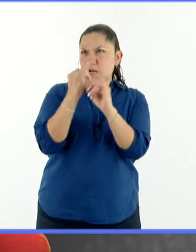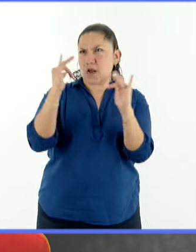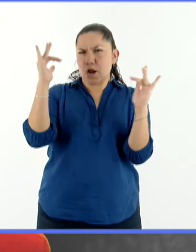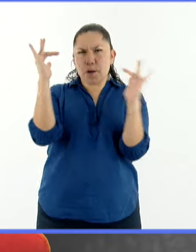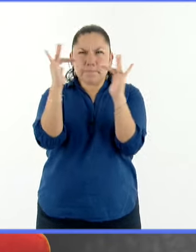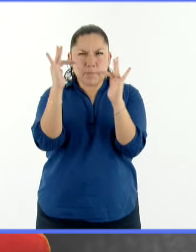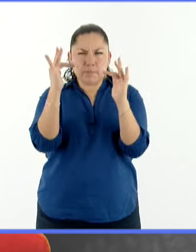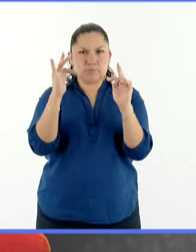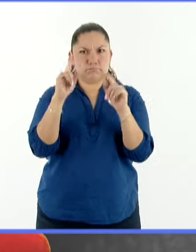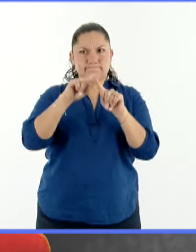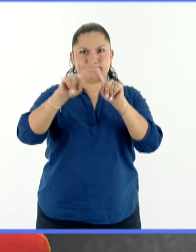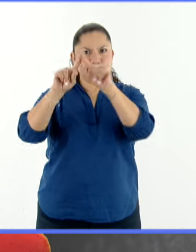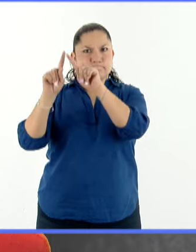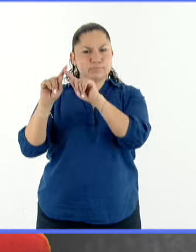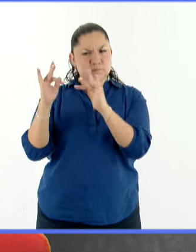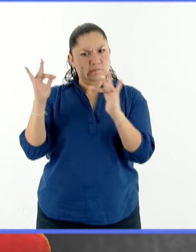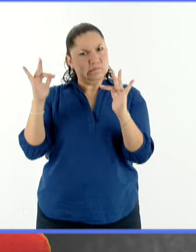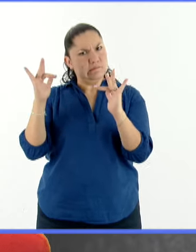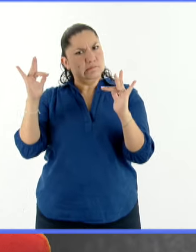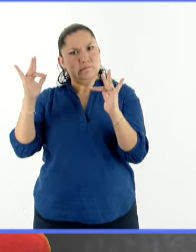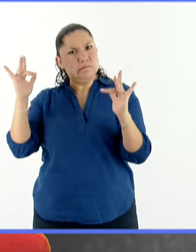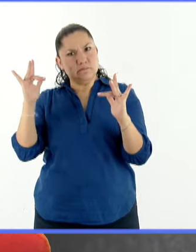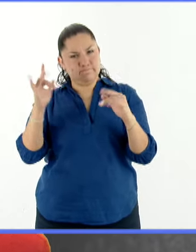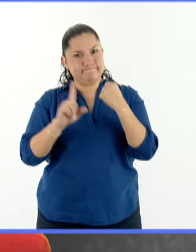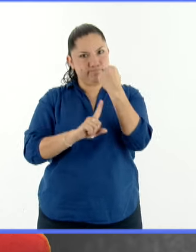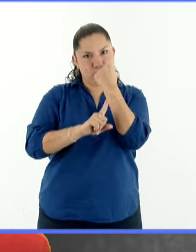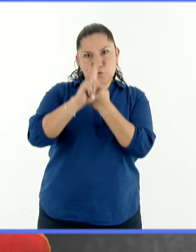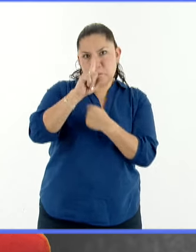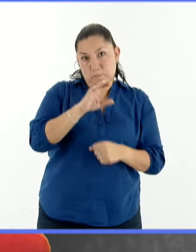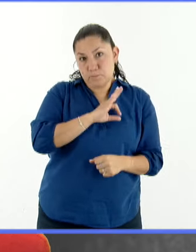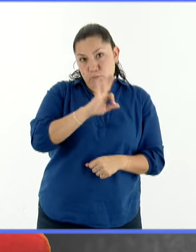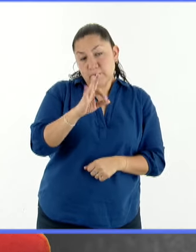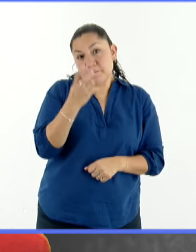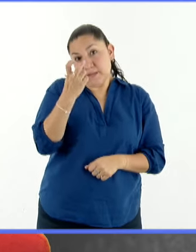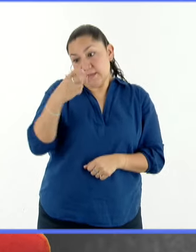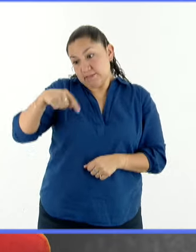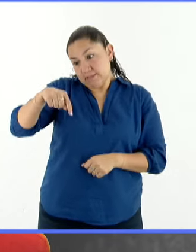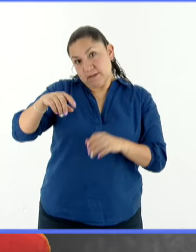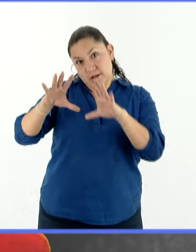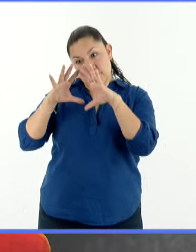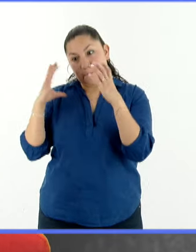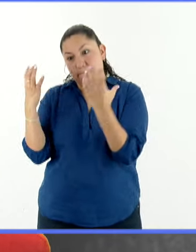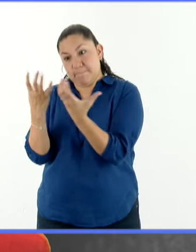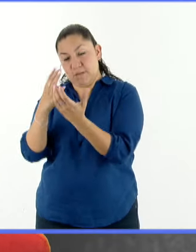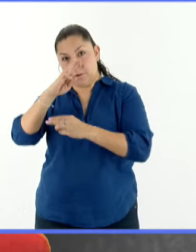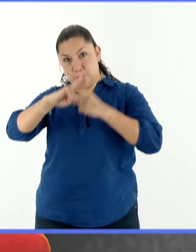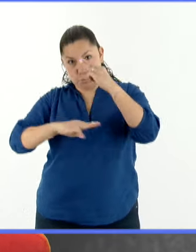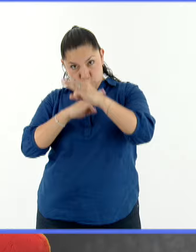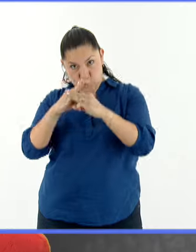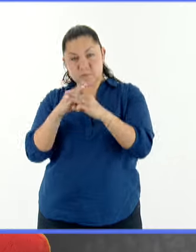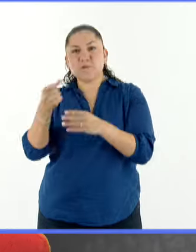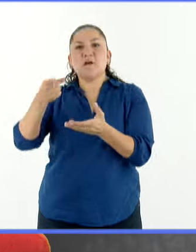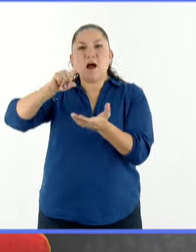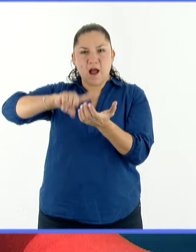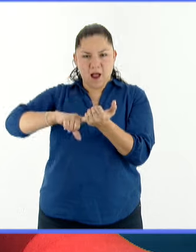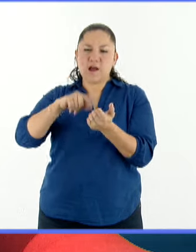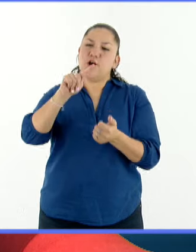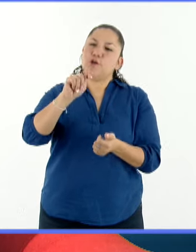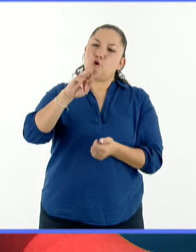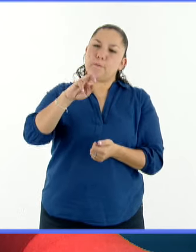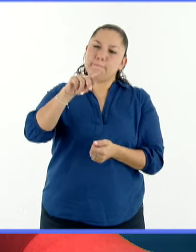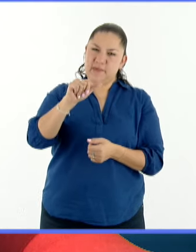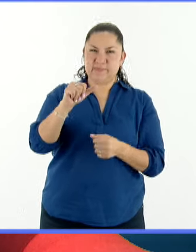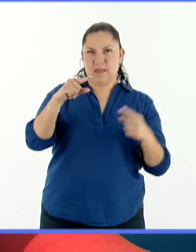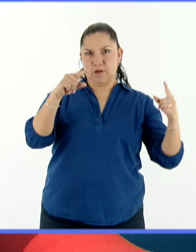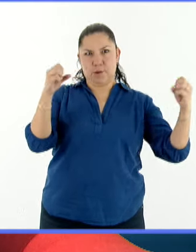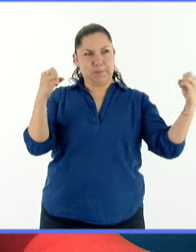esta perturbación en el ambiente magnético de la Tierra es lo que se llama estas tormentas geomagnéticas. ¿Qué tipo de